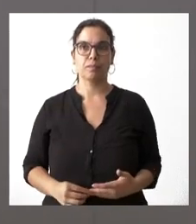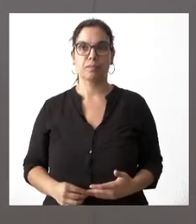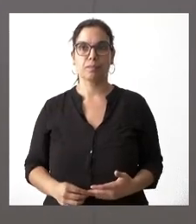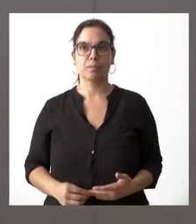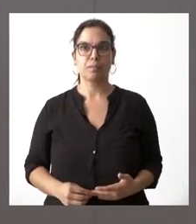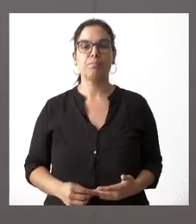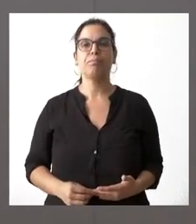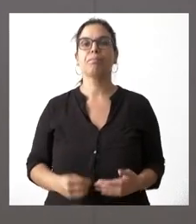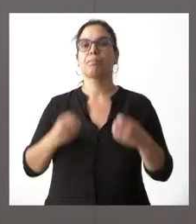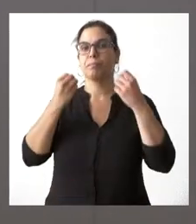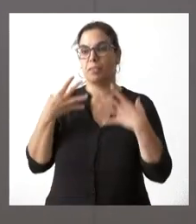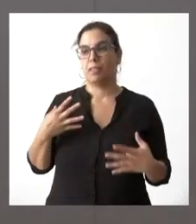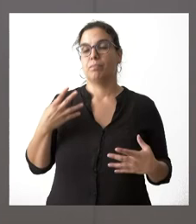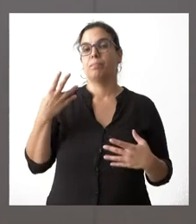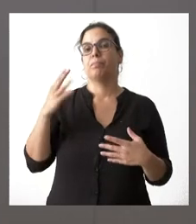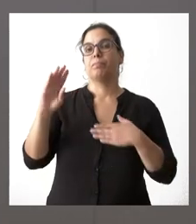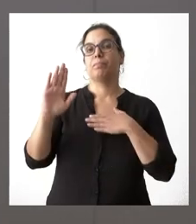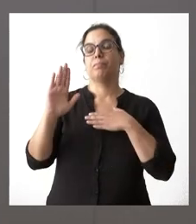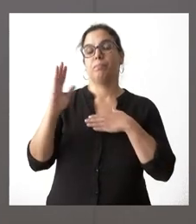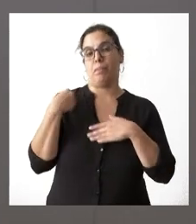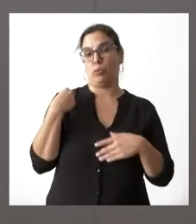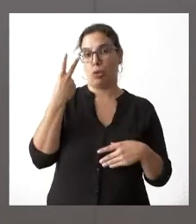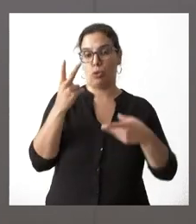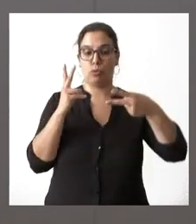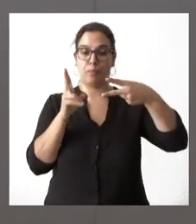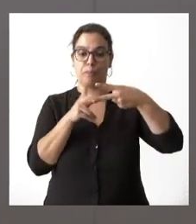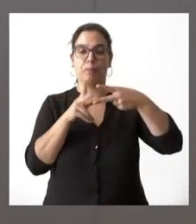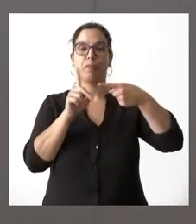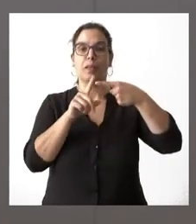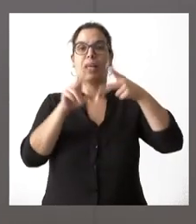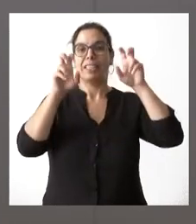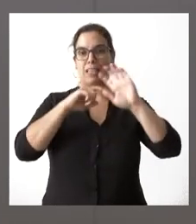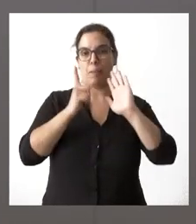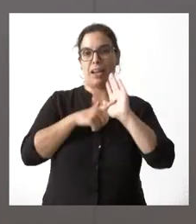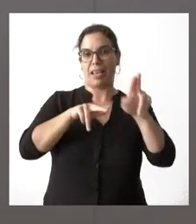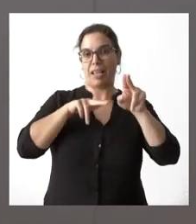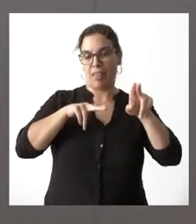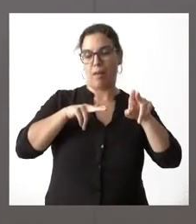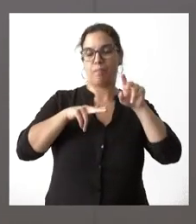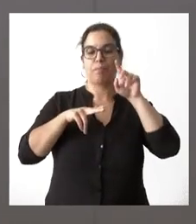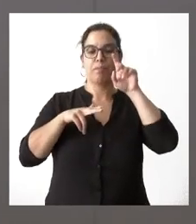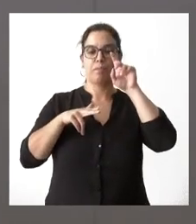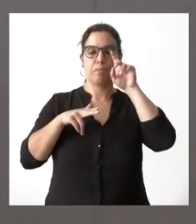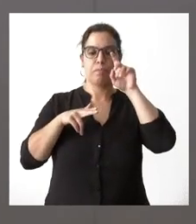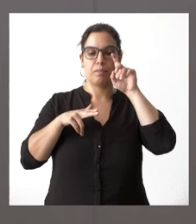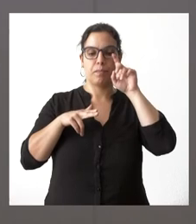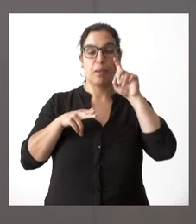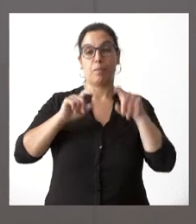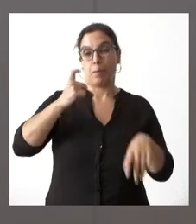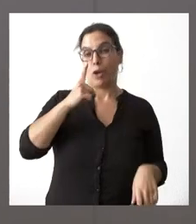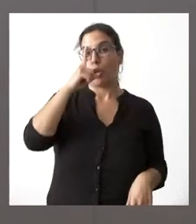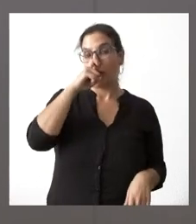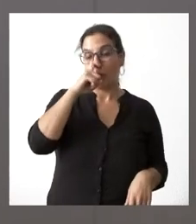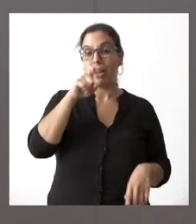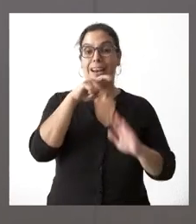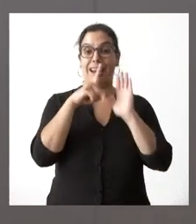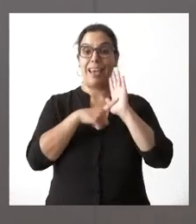bien plantea usted dos cosas la primera de ellos cuando se insiste con la ley de caza y la junta de Castilla y León quizá hay que comenzar recordando que la ley de